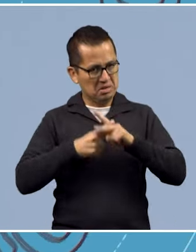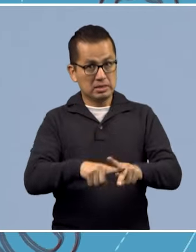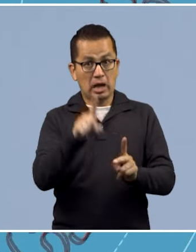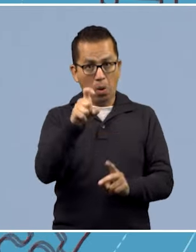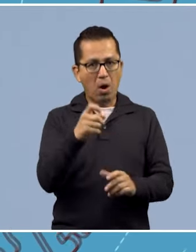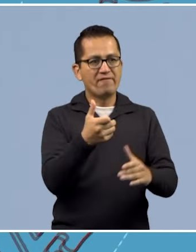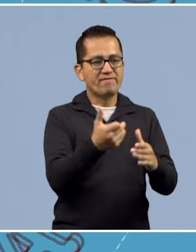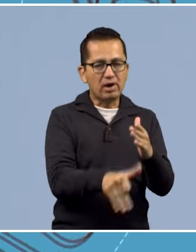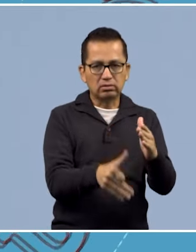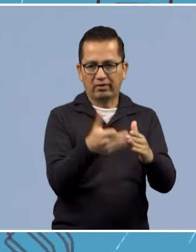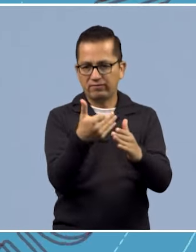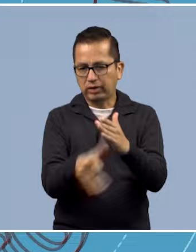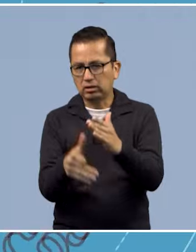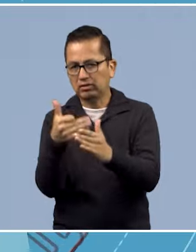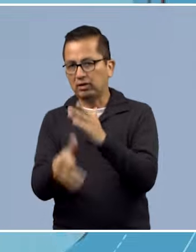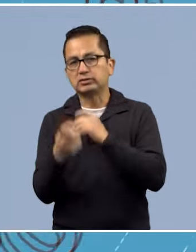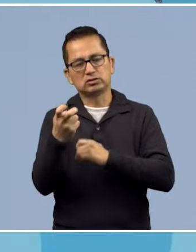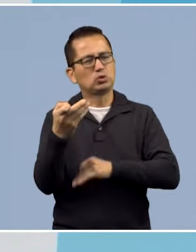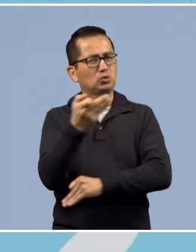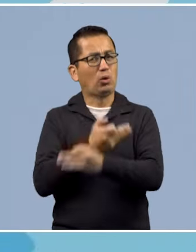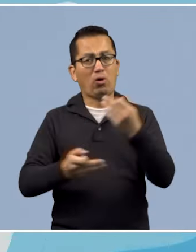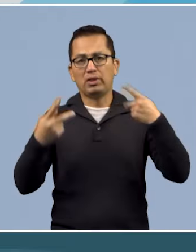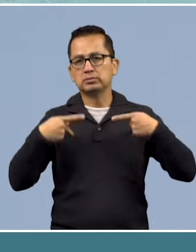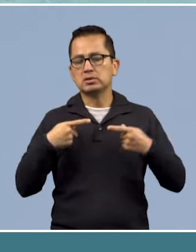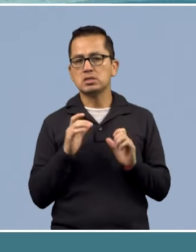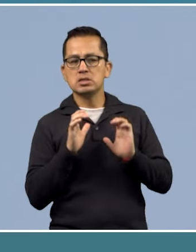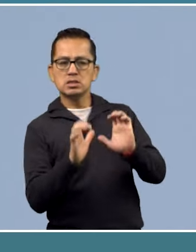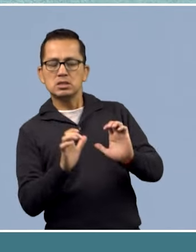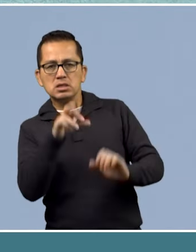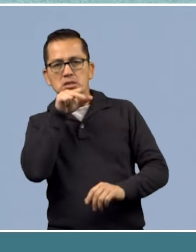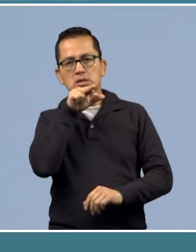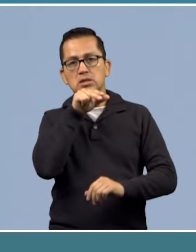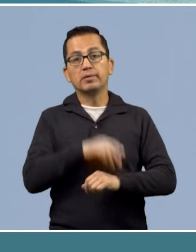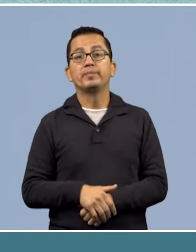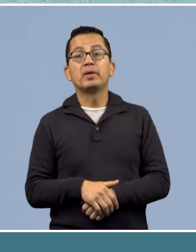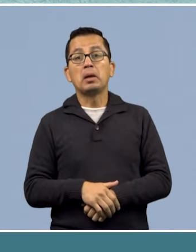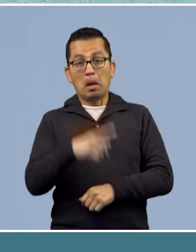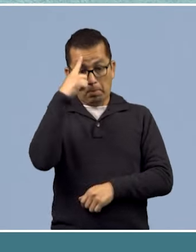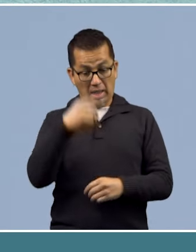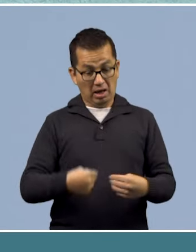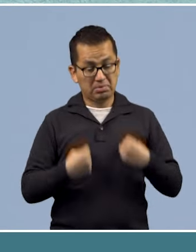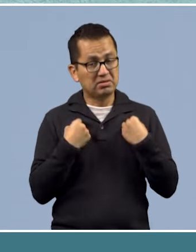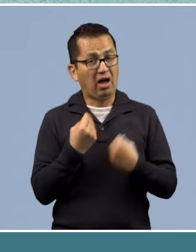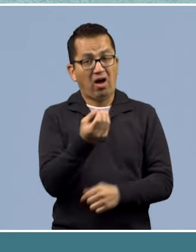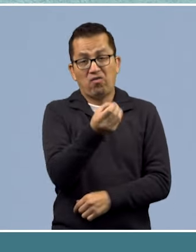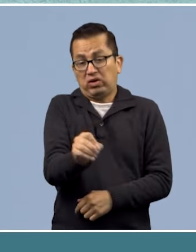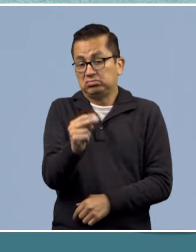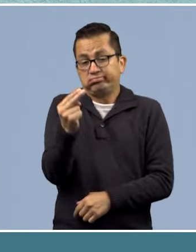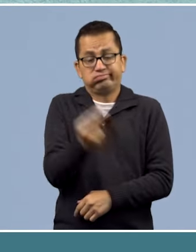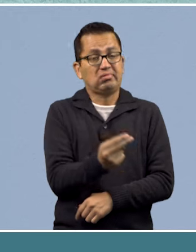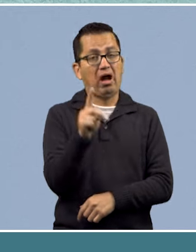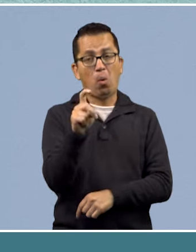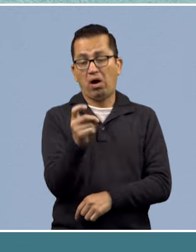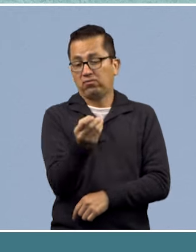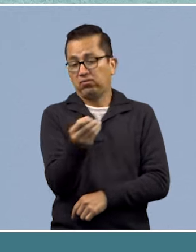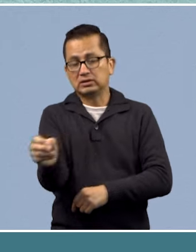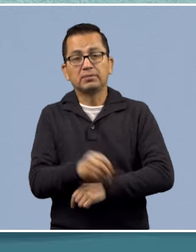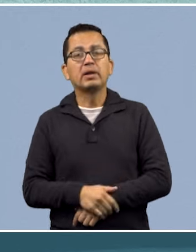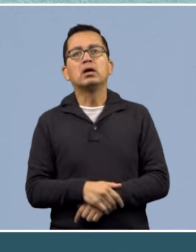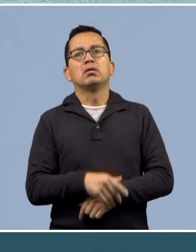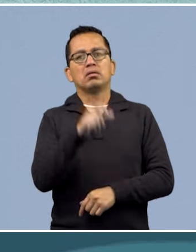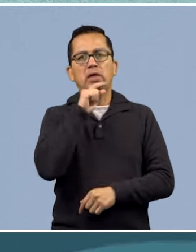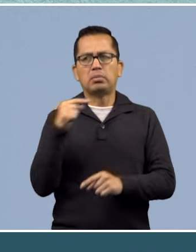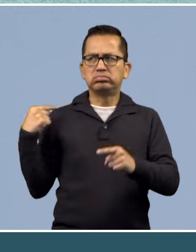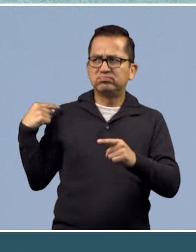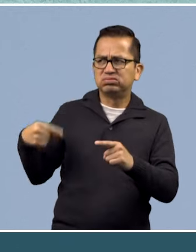escasez que nos ha puesto a todos en alerta. Sabemos que es imprescindible para la vida y seguramente ya nos dimos cuenta